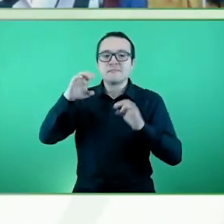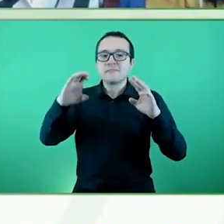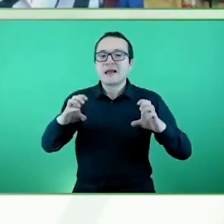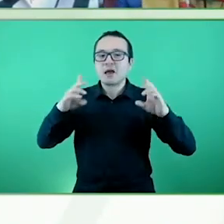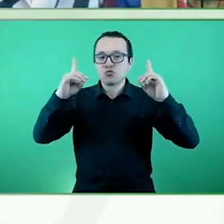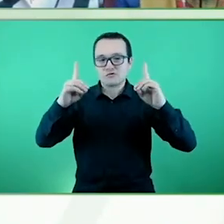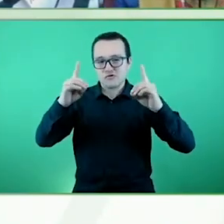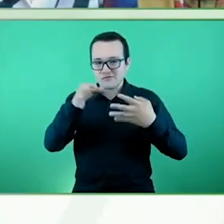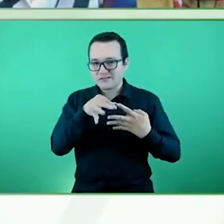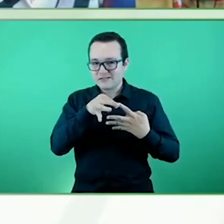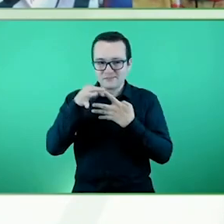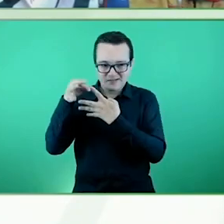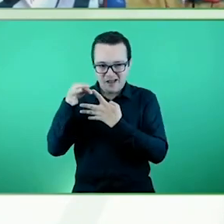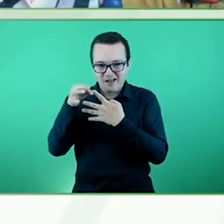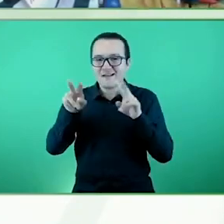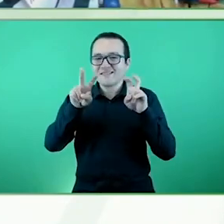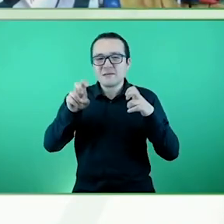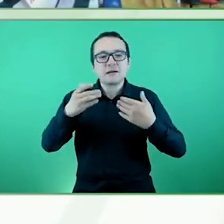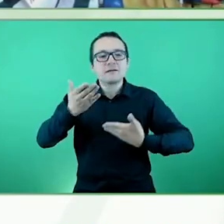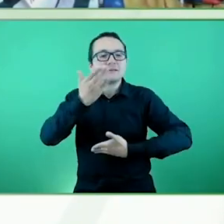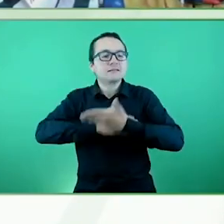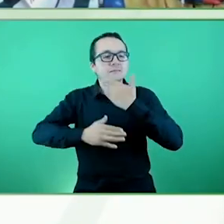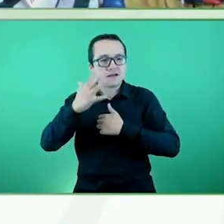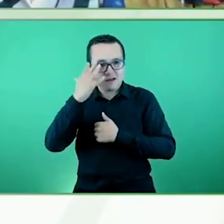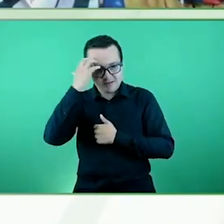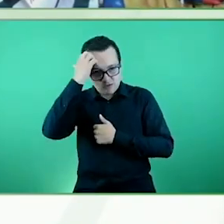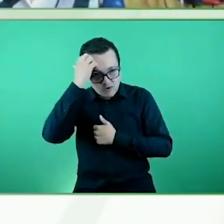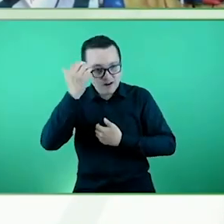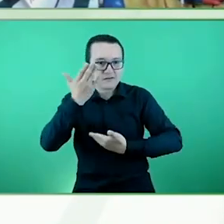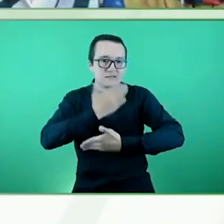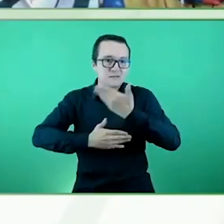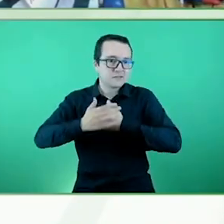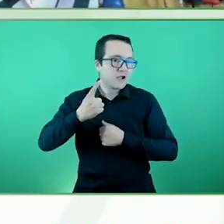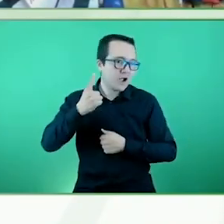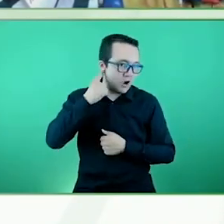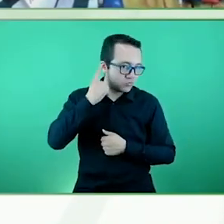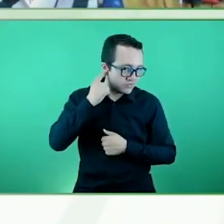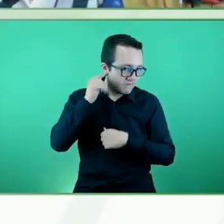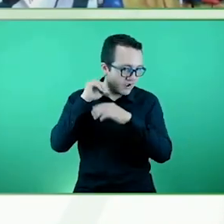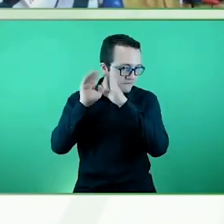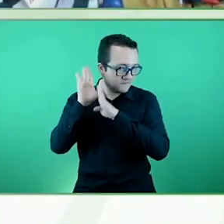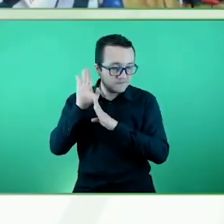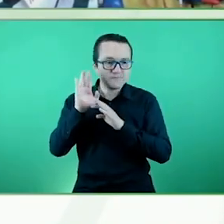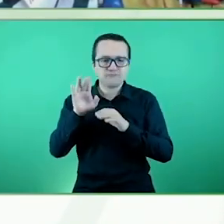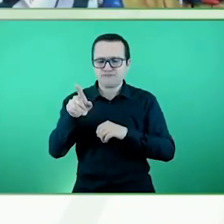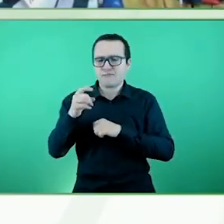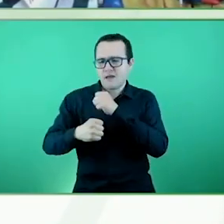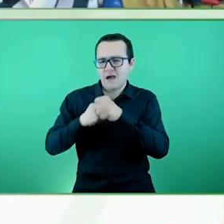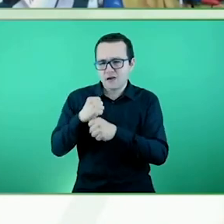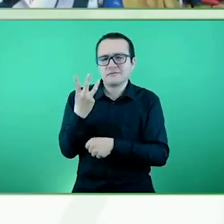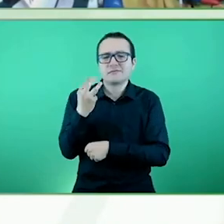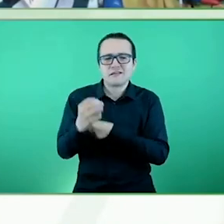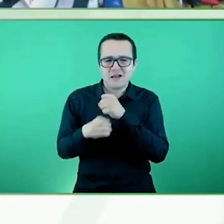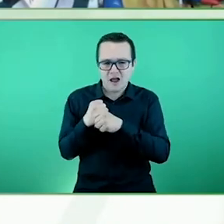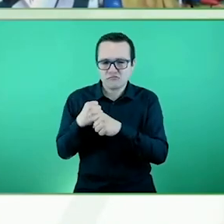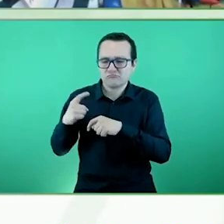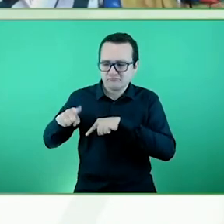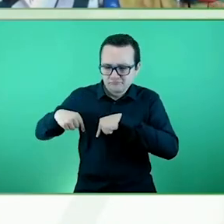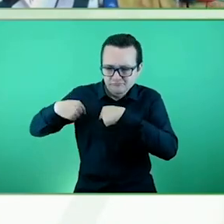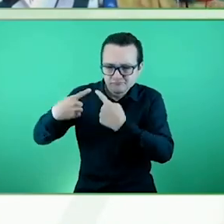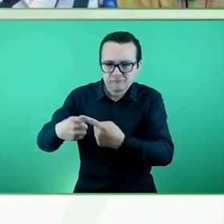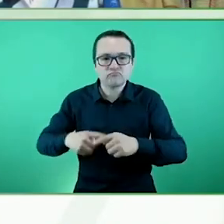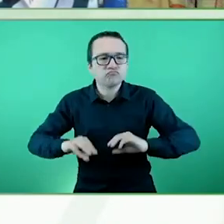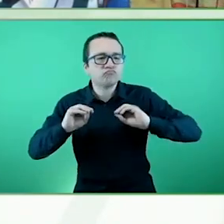en discapacidad intelectual y auditiva, con 30 años de experiencia en gestión educativa privada y pública.